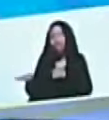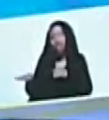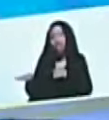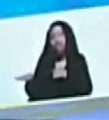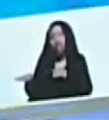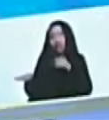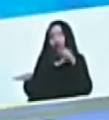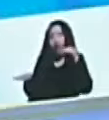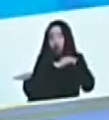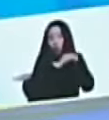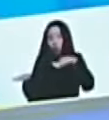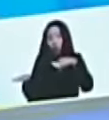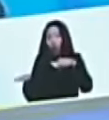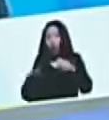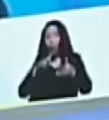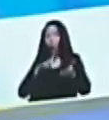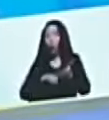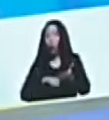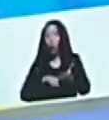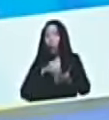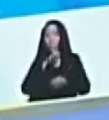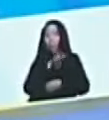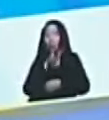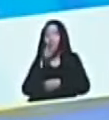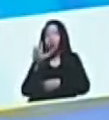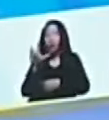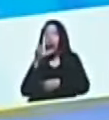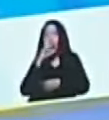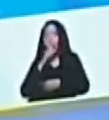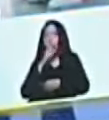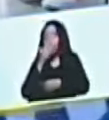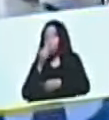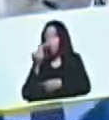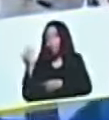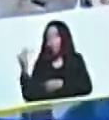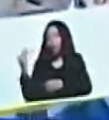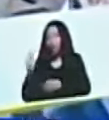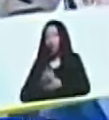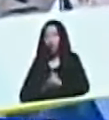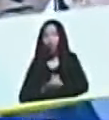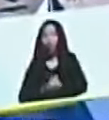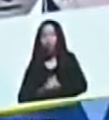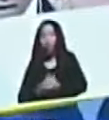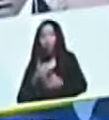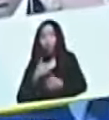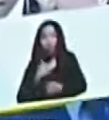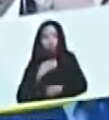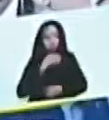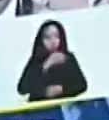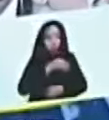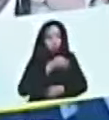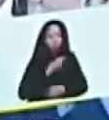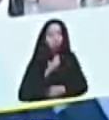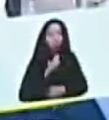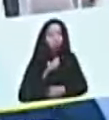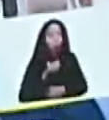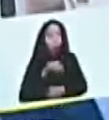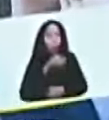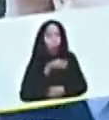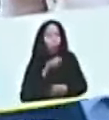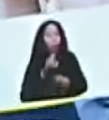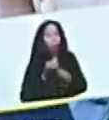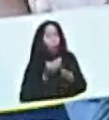acaba de cumplir 23 años, y le explicaba a los más jóvenes, cómo